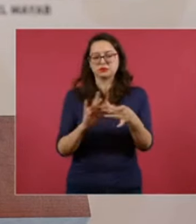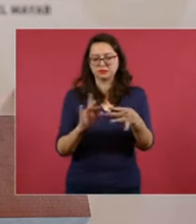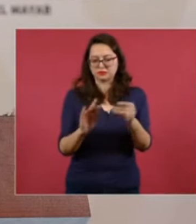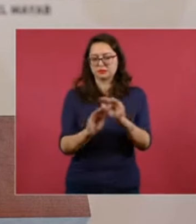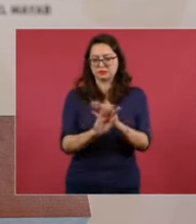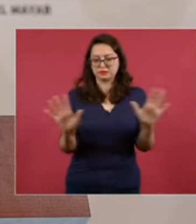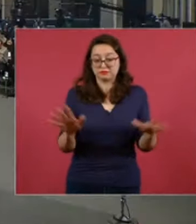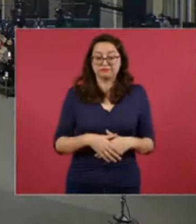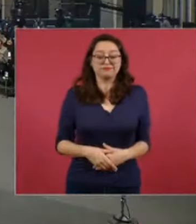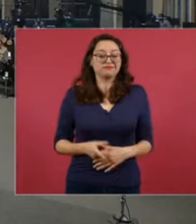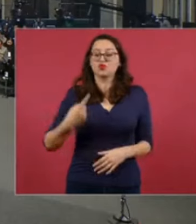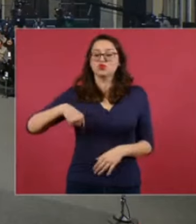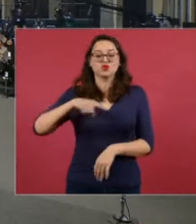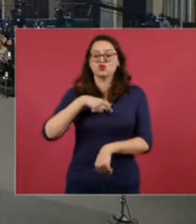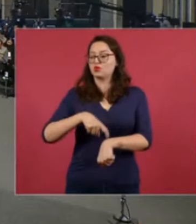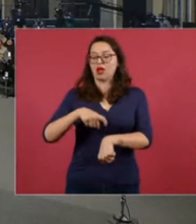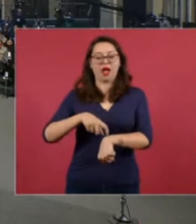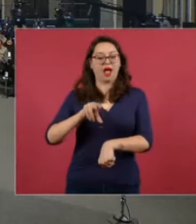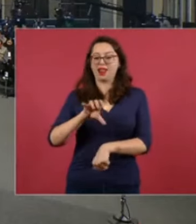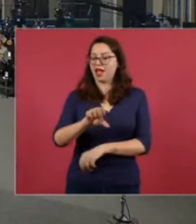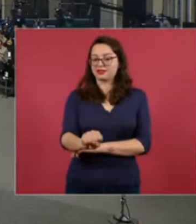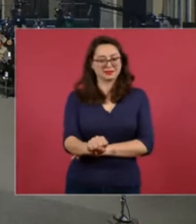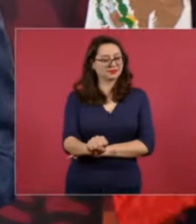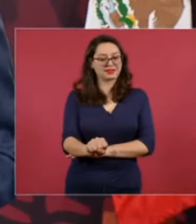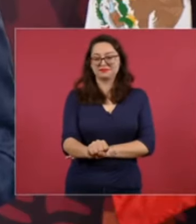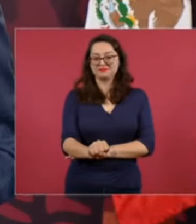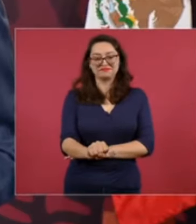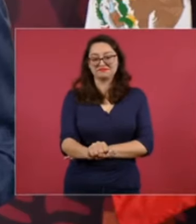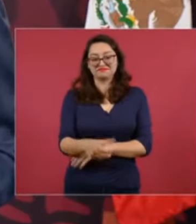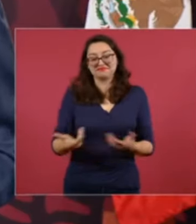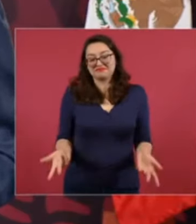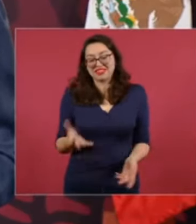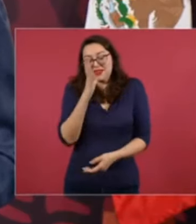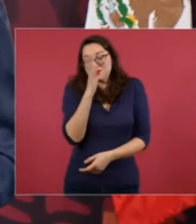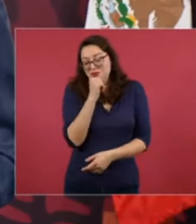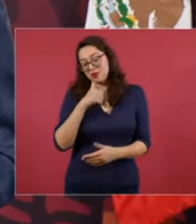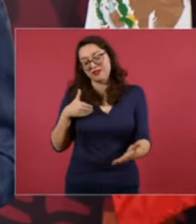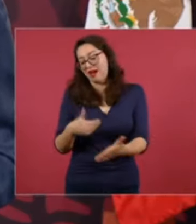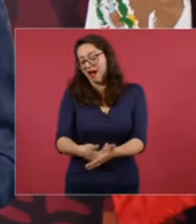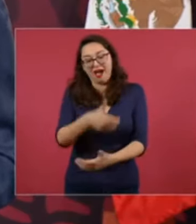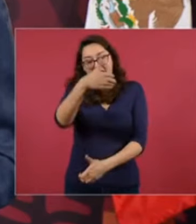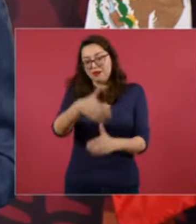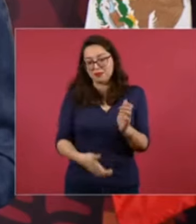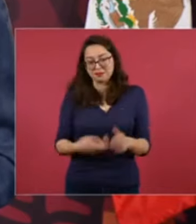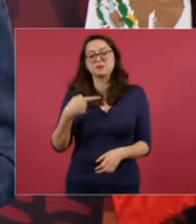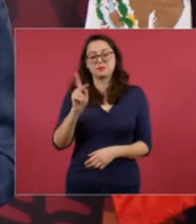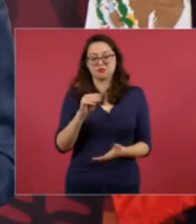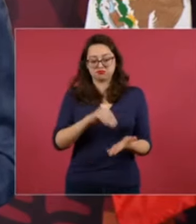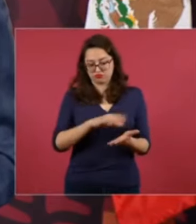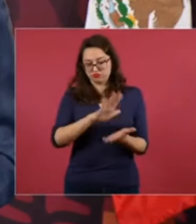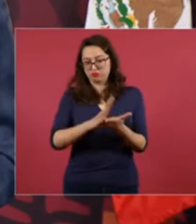Ya nosotros no nos este o sea, ya no podríamos pero sí va a quedar